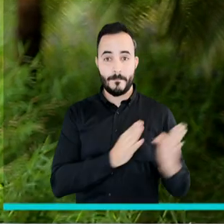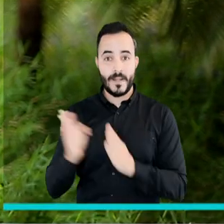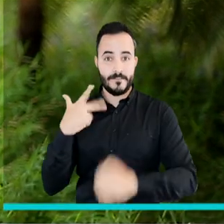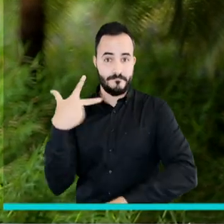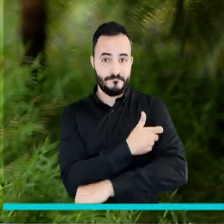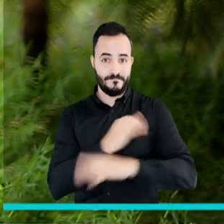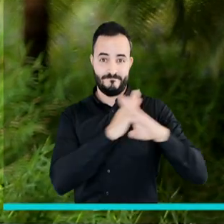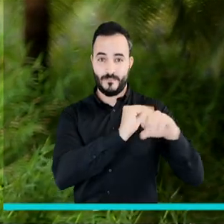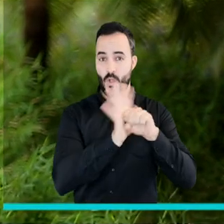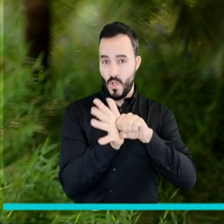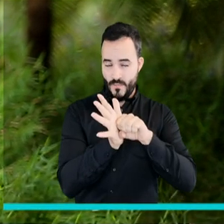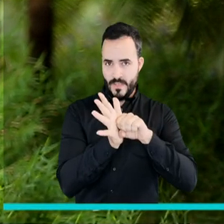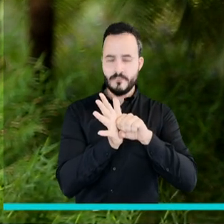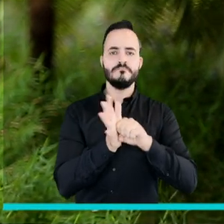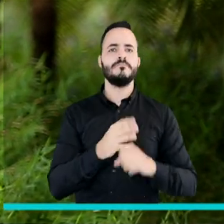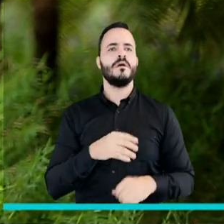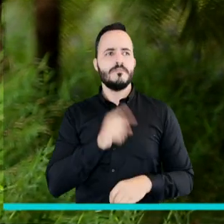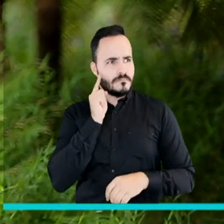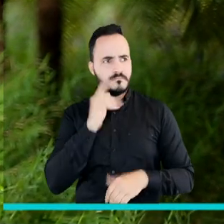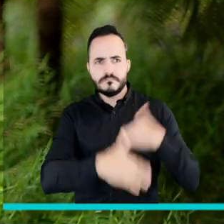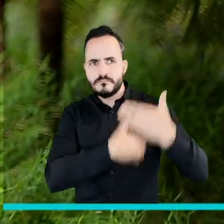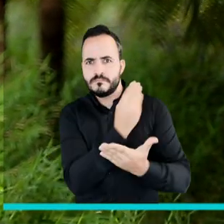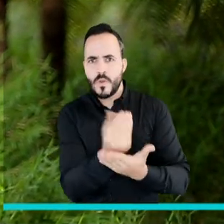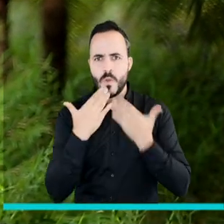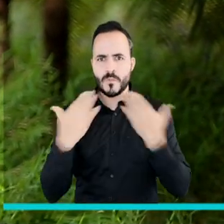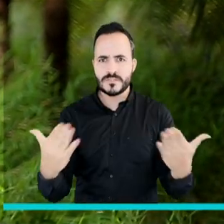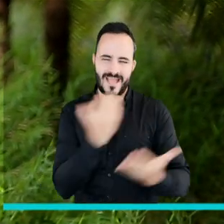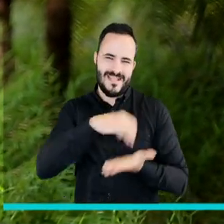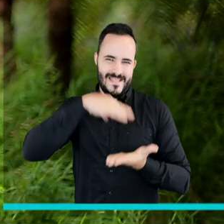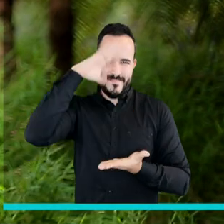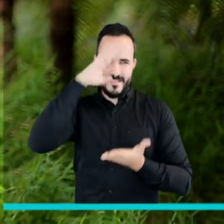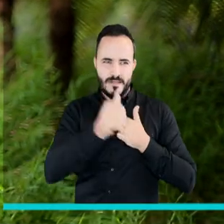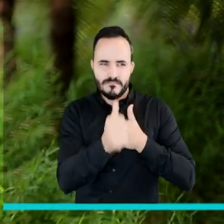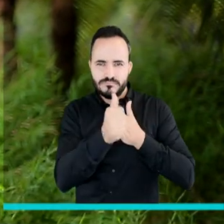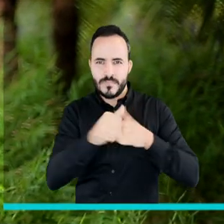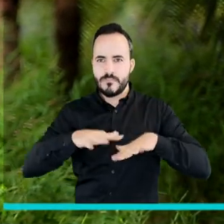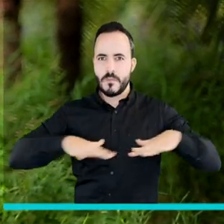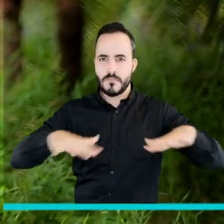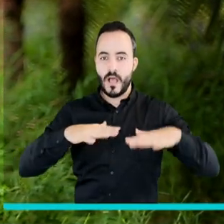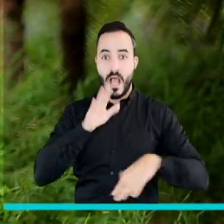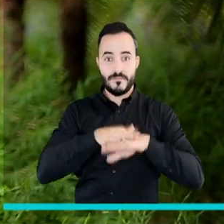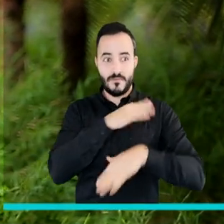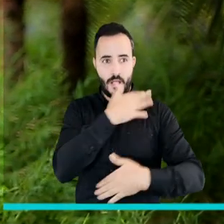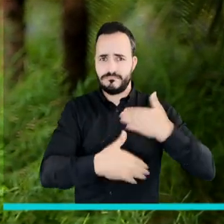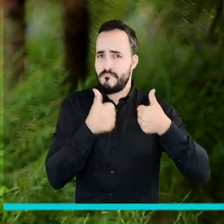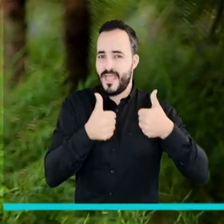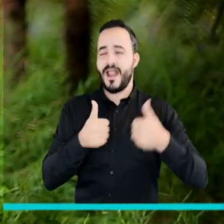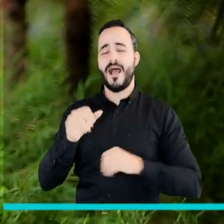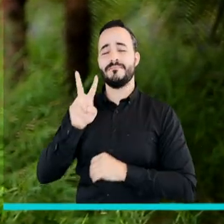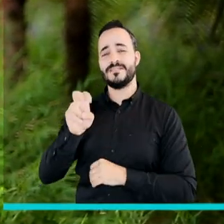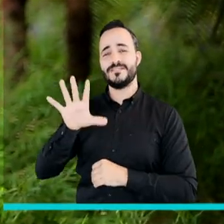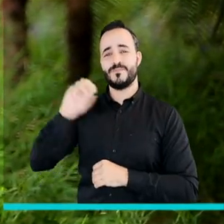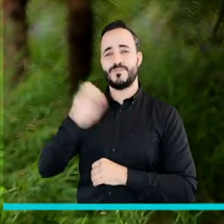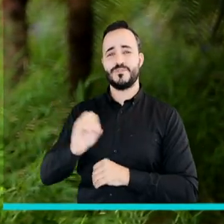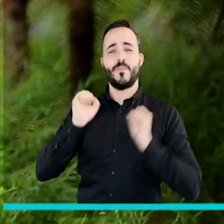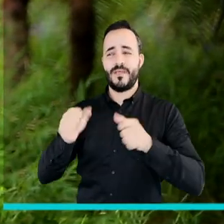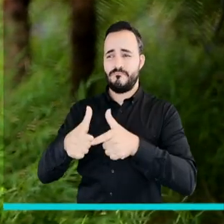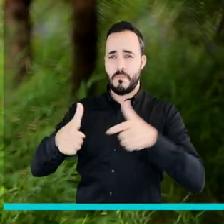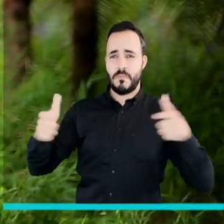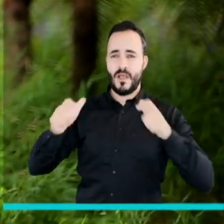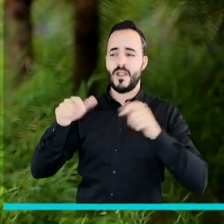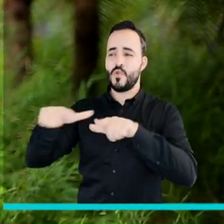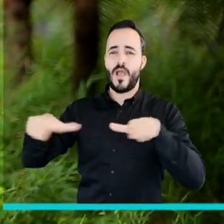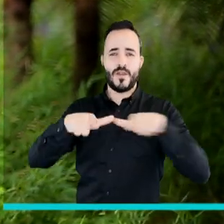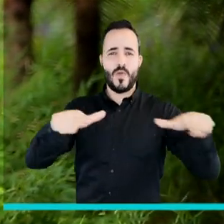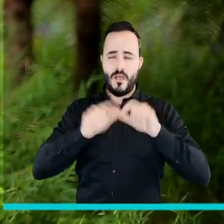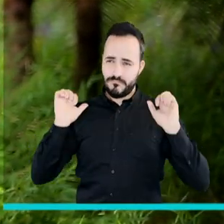Como resultado, el plan de vacunación contra la COVID-19 implementado por la administración municipal, los eventos masivos de la ciudad ya podrán contar con